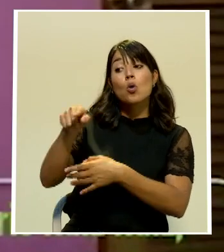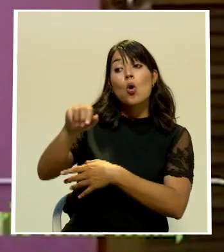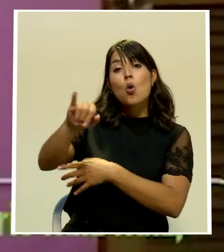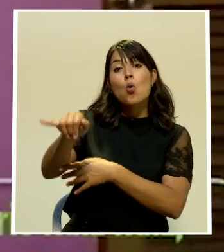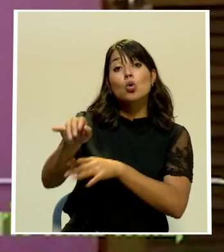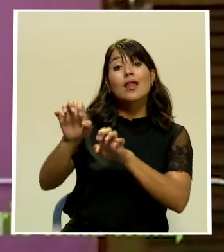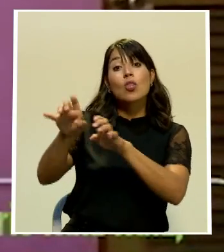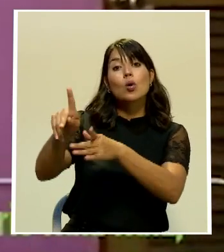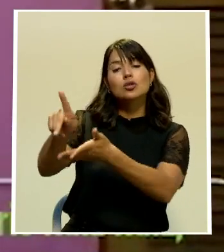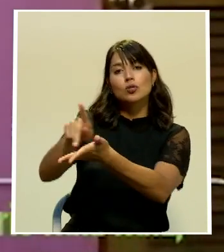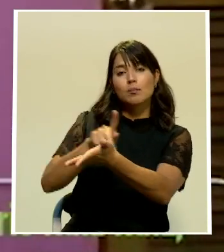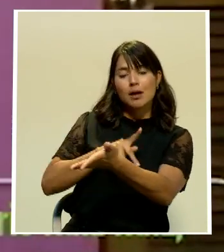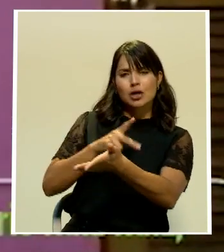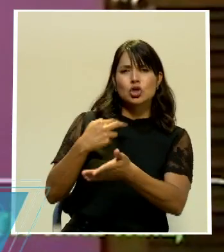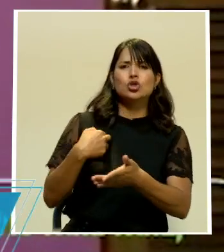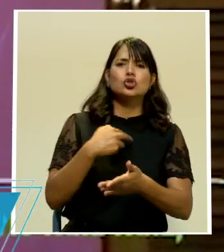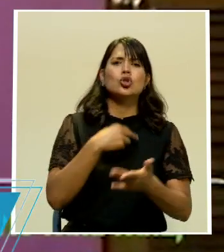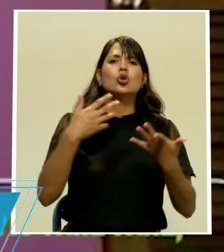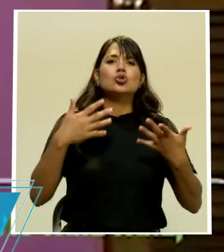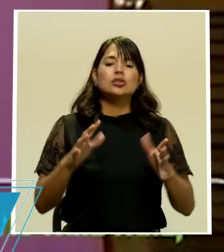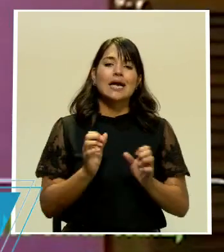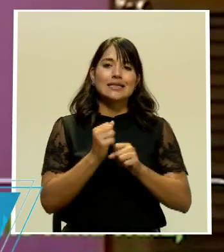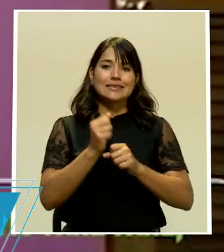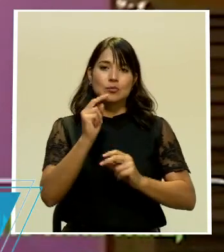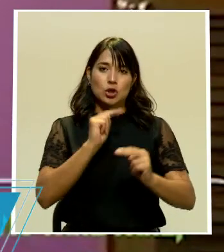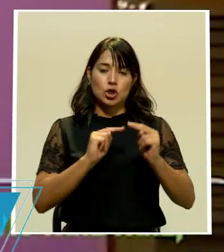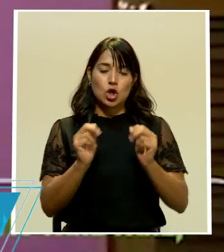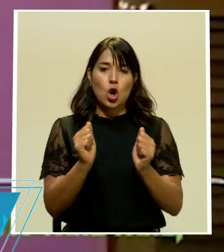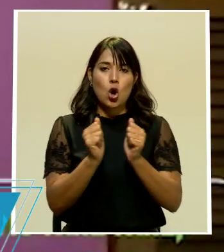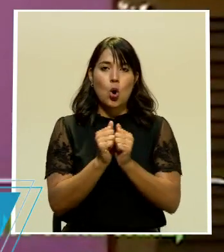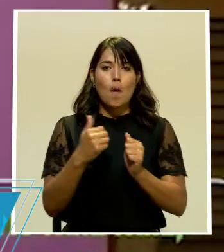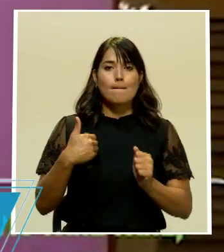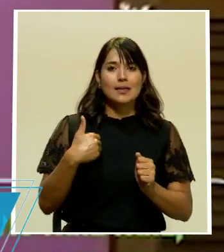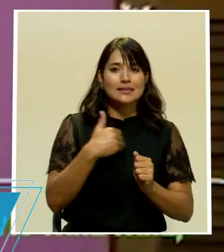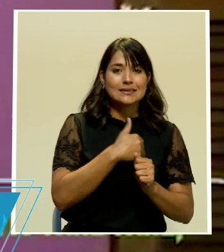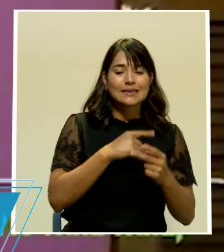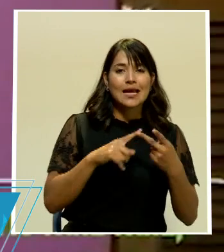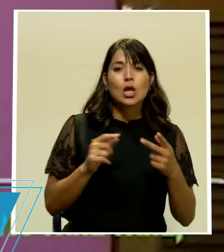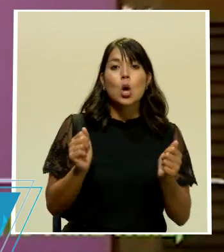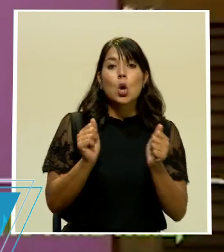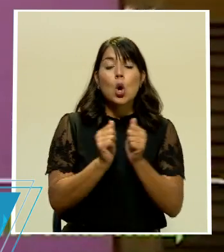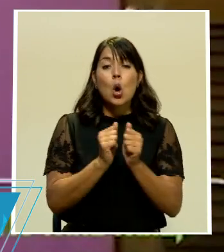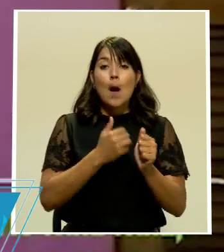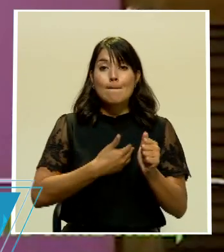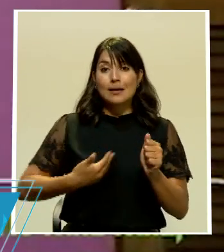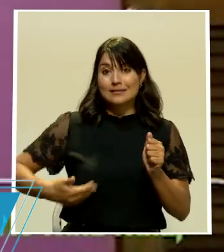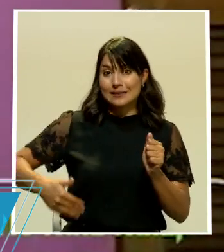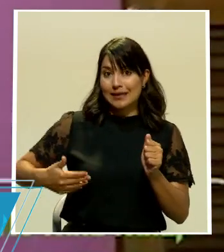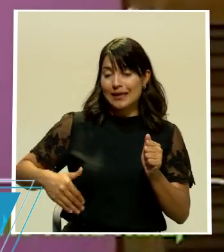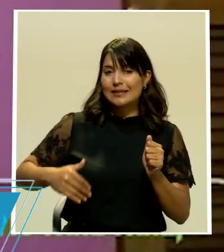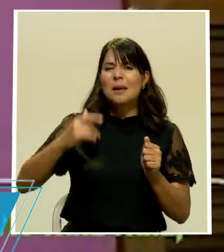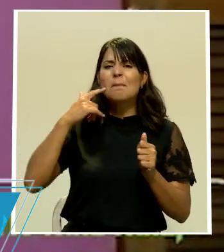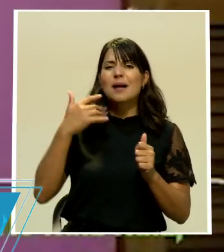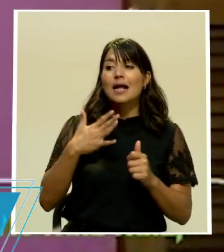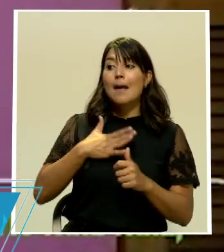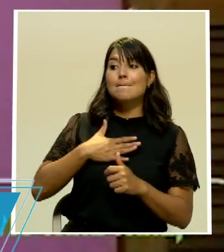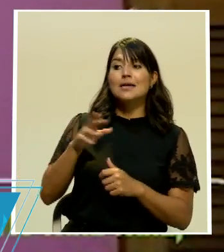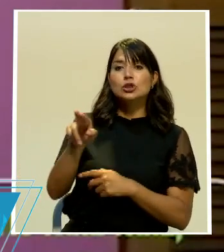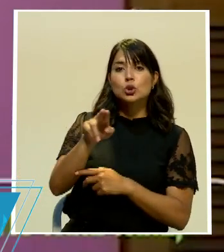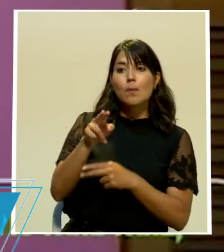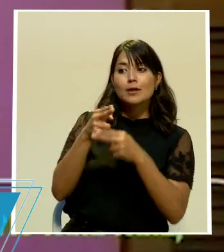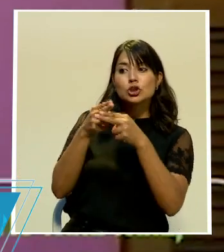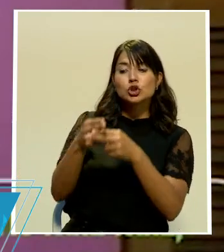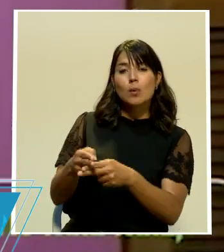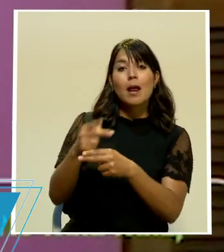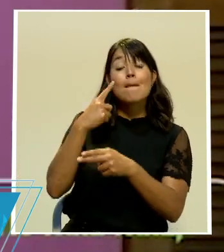que hemos realizado con el Ministerio, con el Presidente de la República, para que las compañeras sean nombradas por